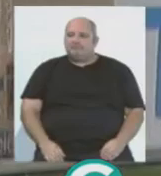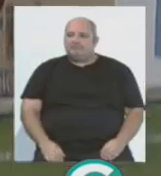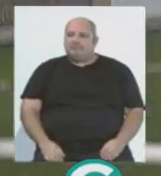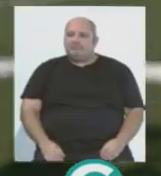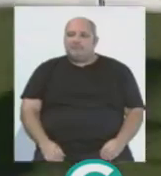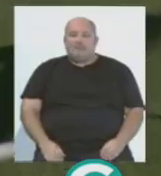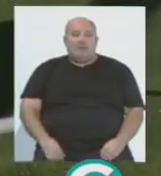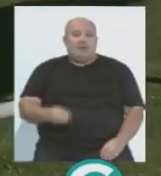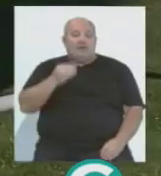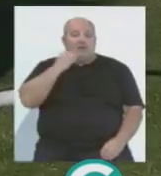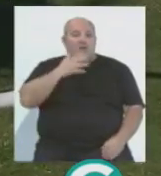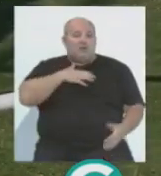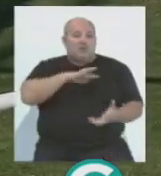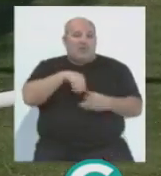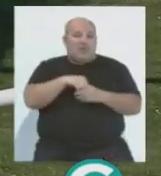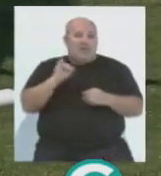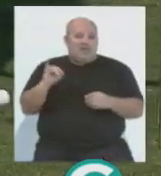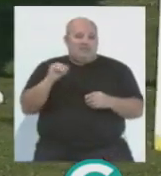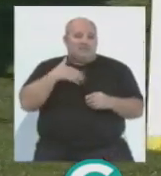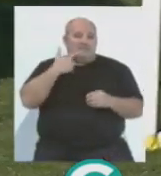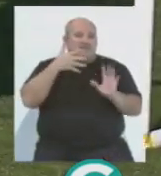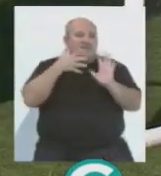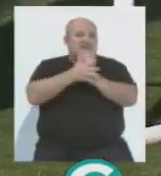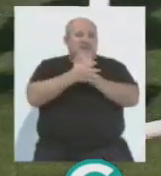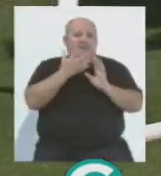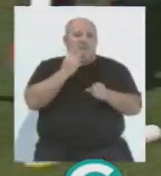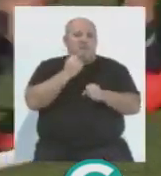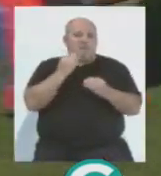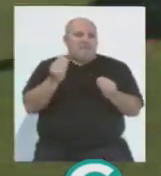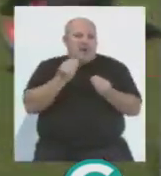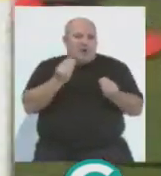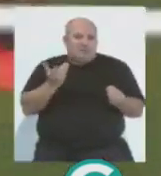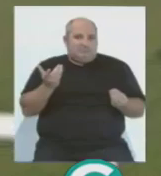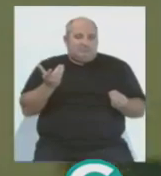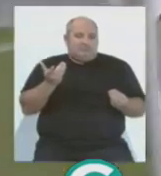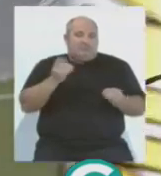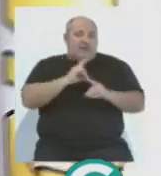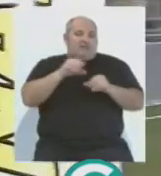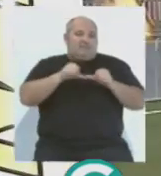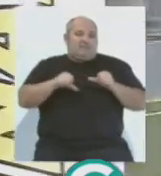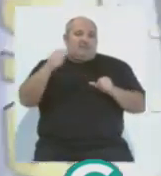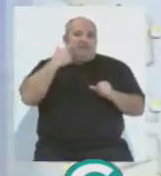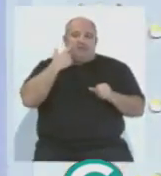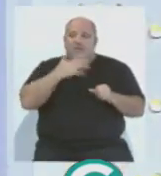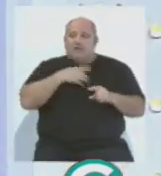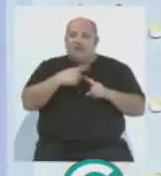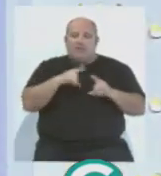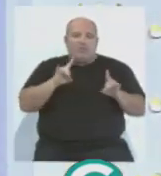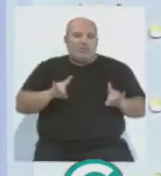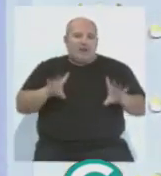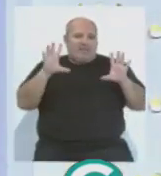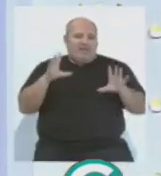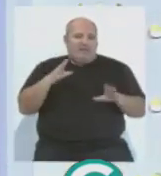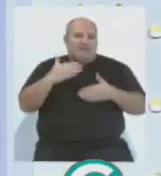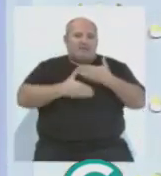también una buena noticia que esté ahí porque eso significa que está mucho mejor. Aunque claro, ya decíamos que es una cosa muy delicada